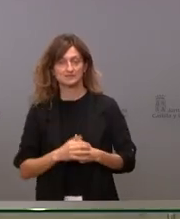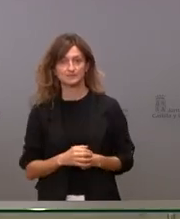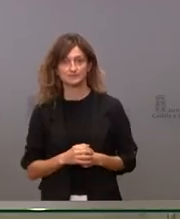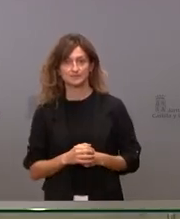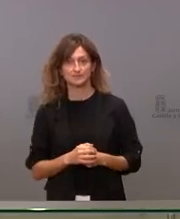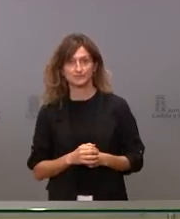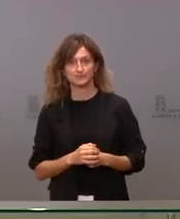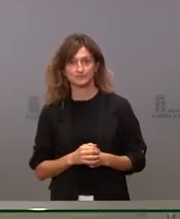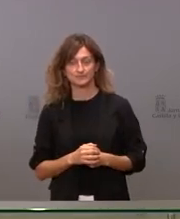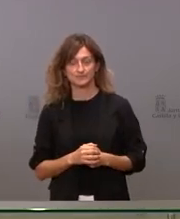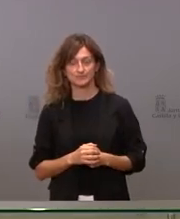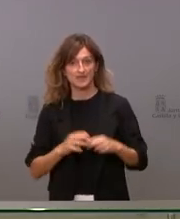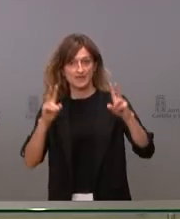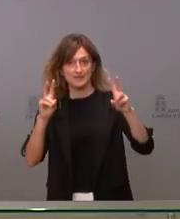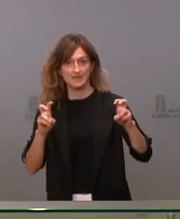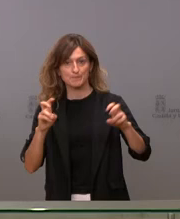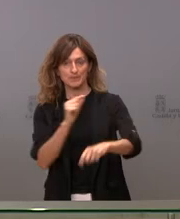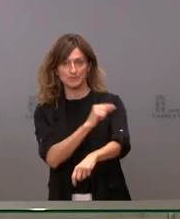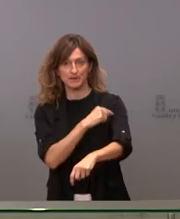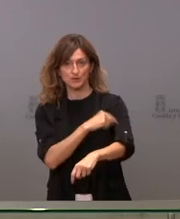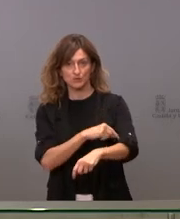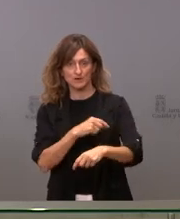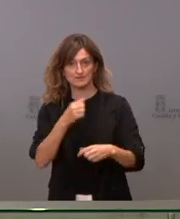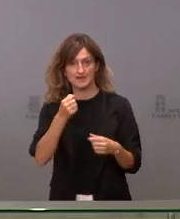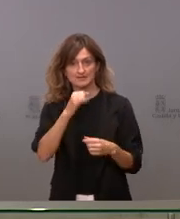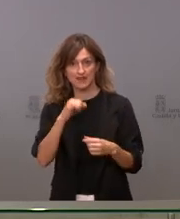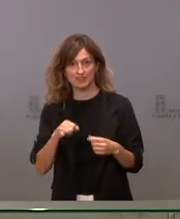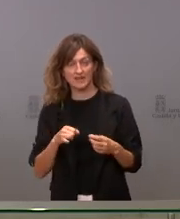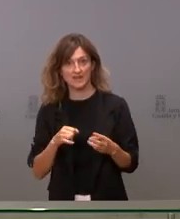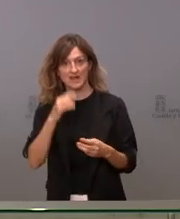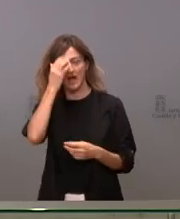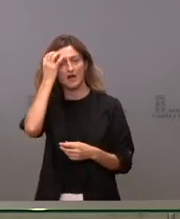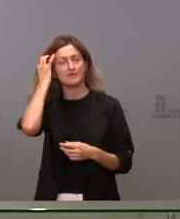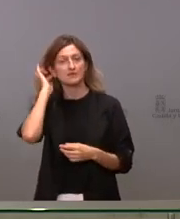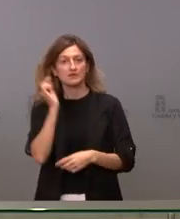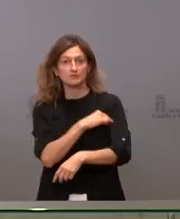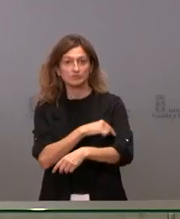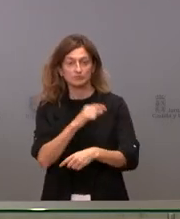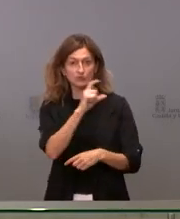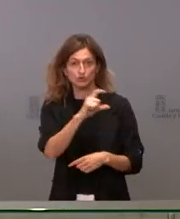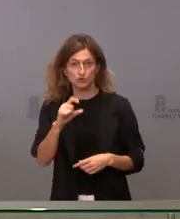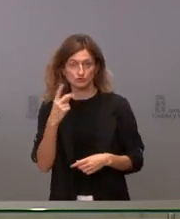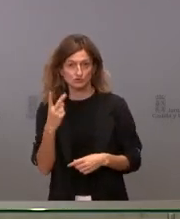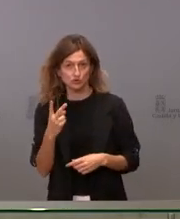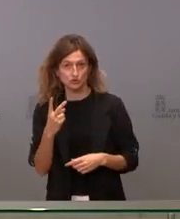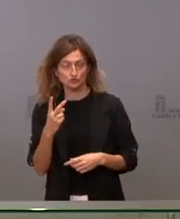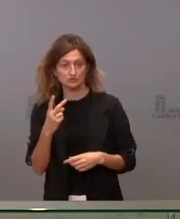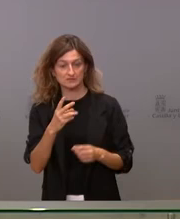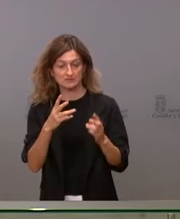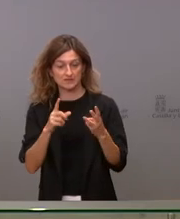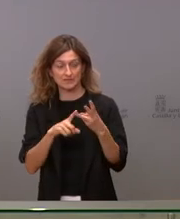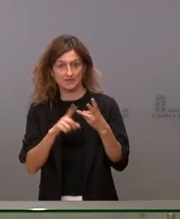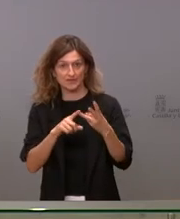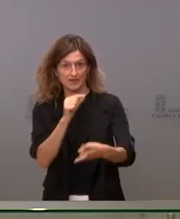Sobre el tema de las vacunas AstraZeneca, los que se han vacunado de AstraZeneca con las dos dosis y vayan a ponerse la tercera